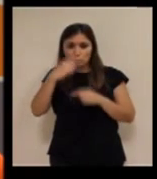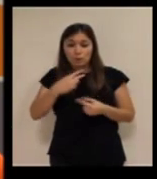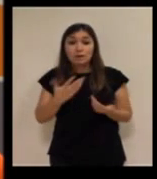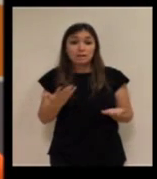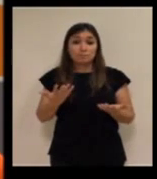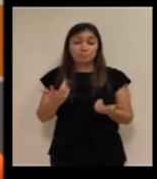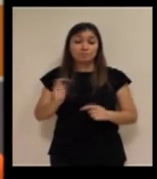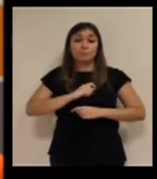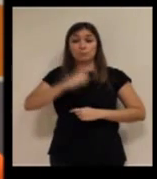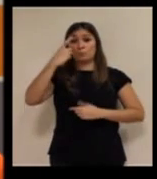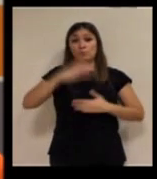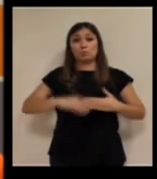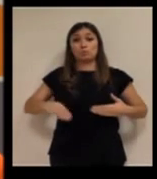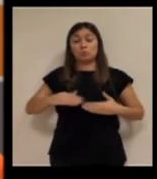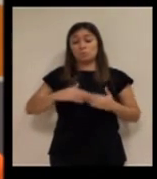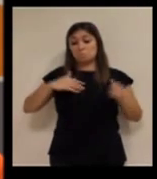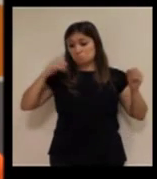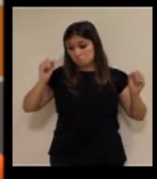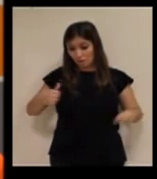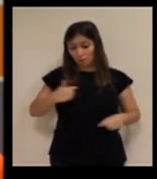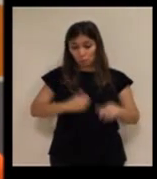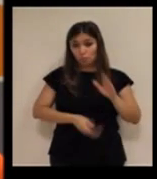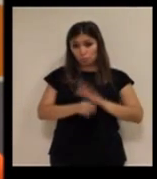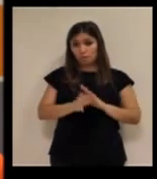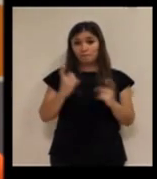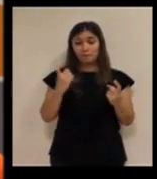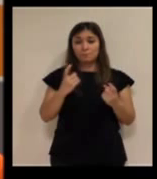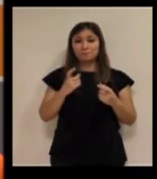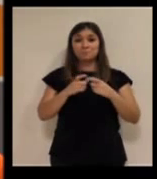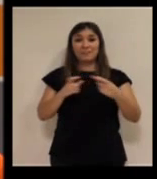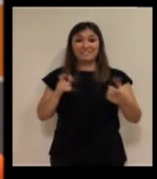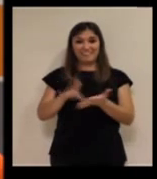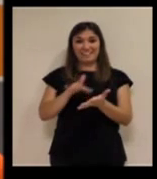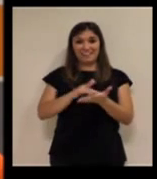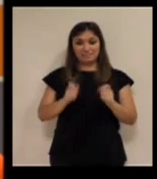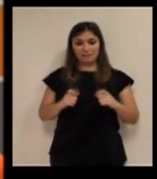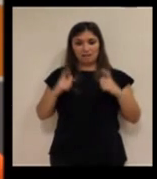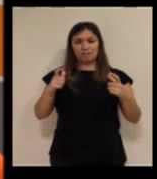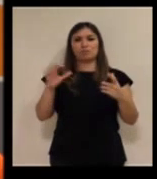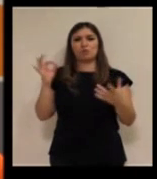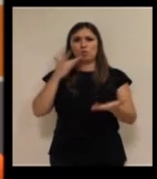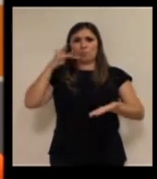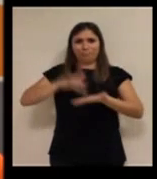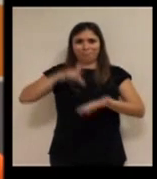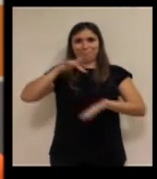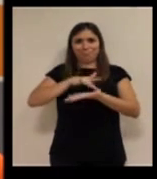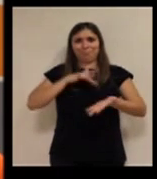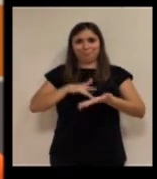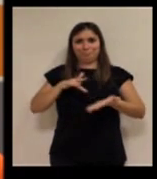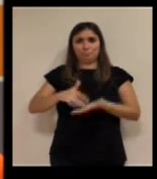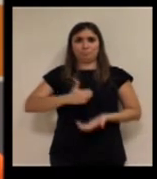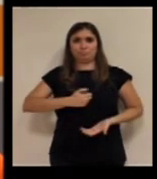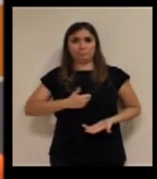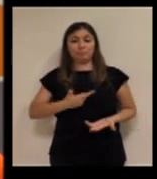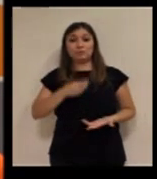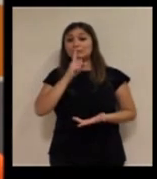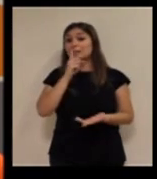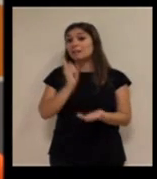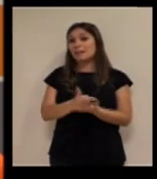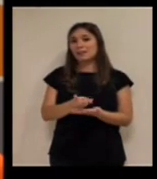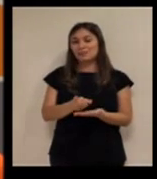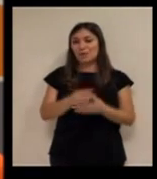y eso es lo que hace que el usuario diga vale yo voy a seguir necesitando unas teclas grandes o pulsar un botón